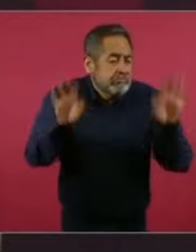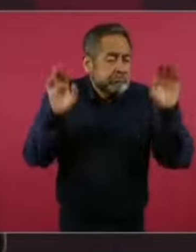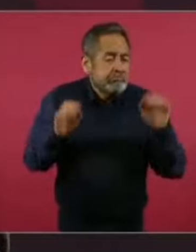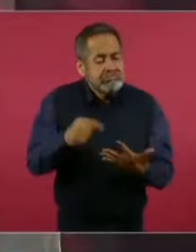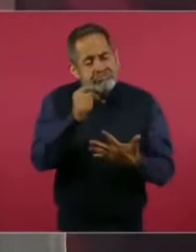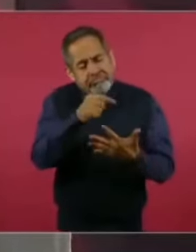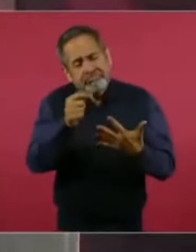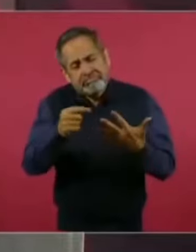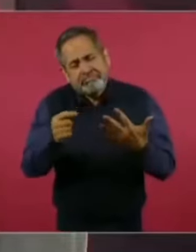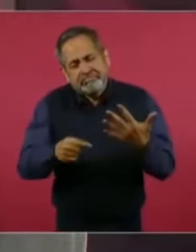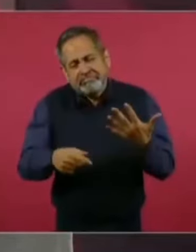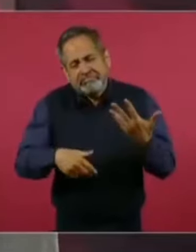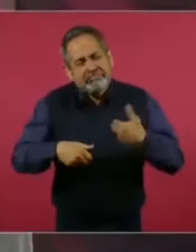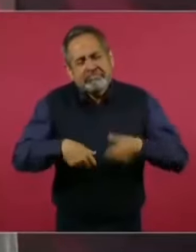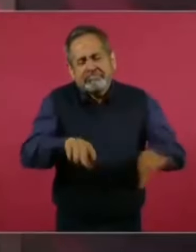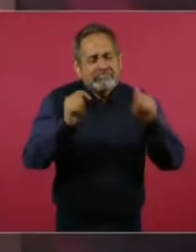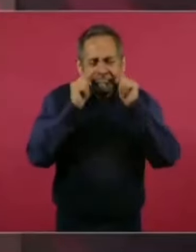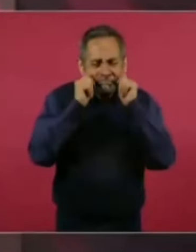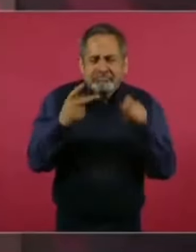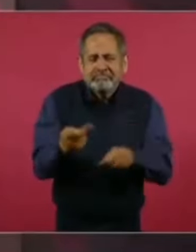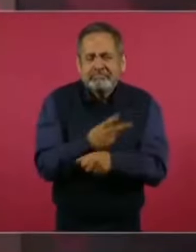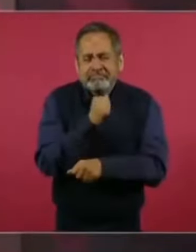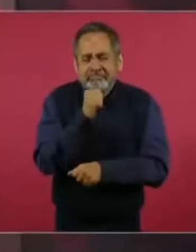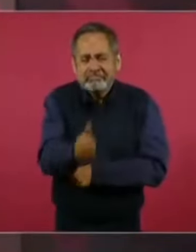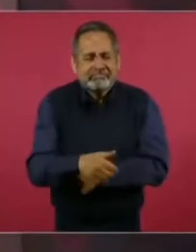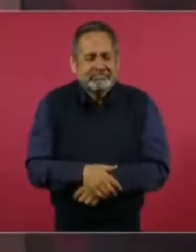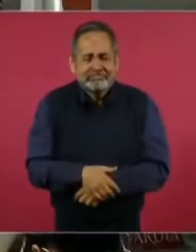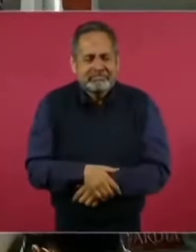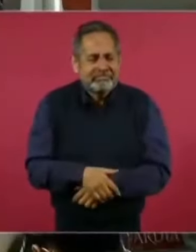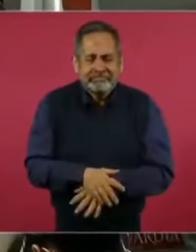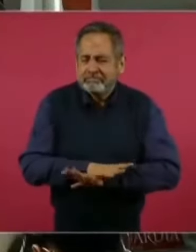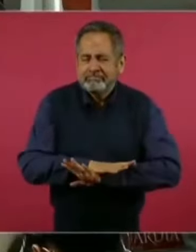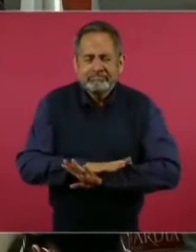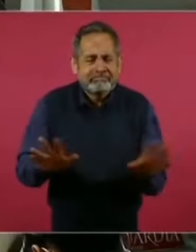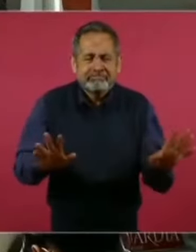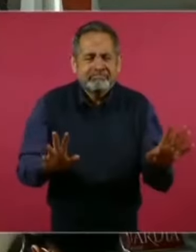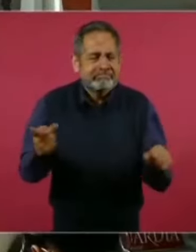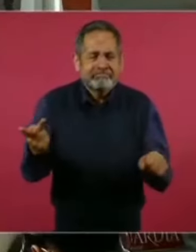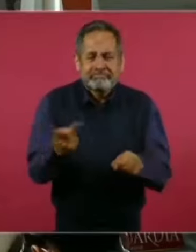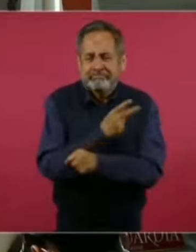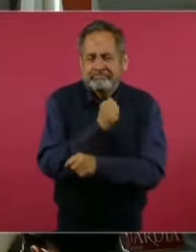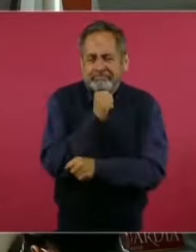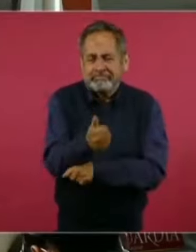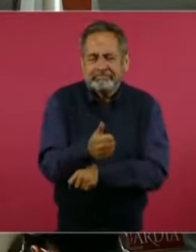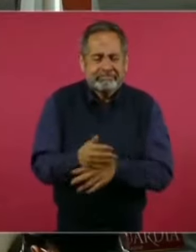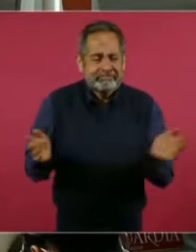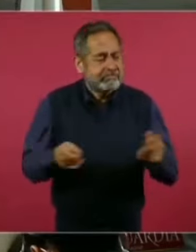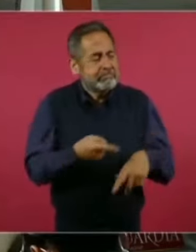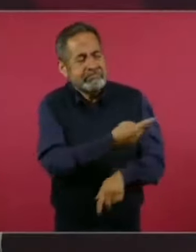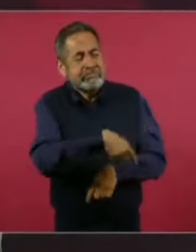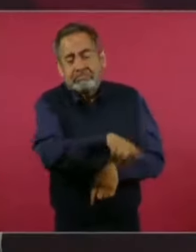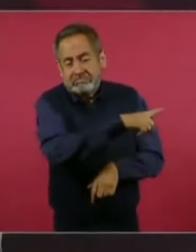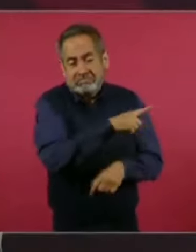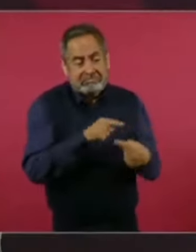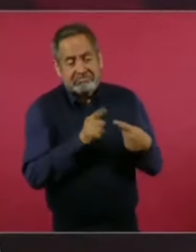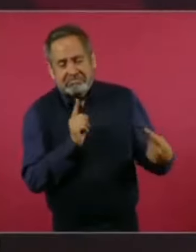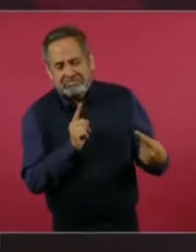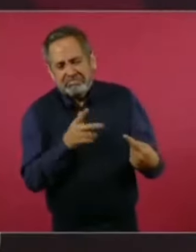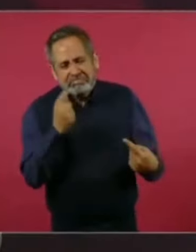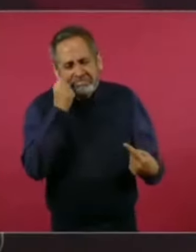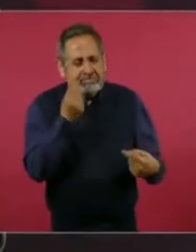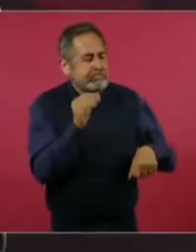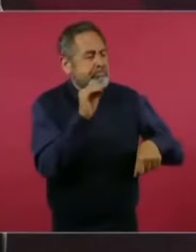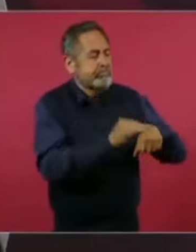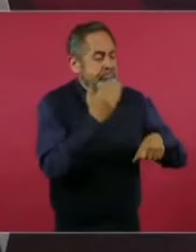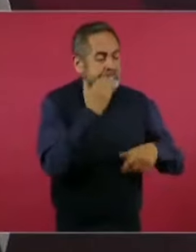pero no ha pasado nada, se ha portado muy bien. También el